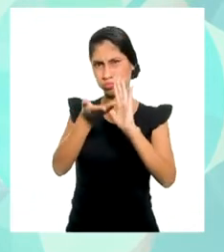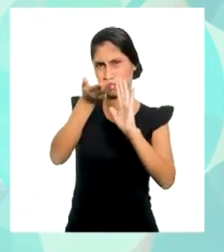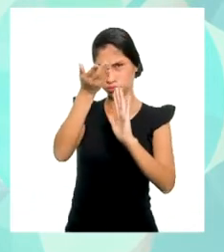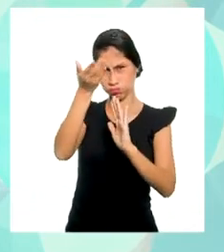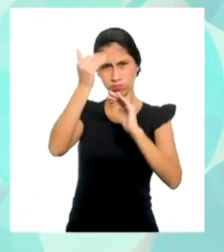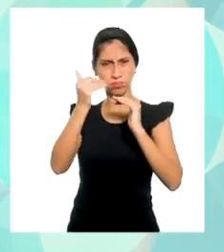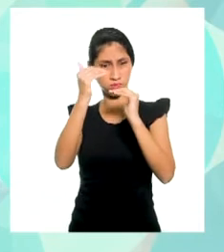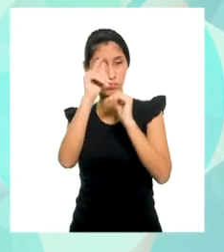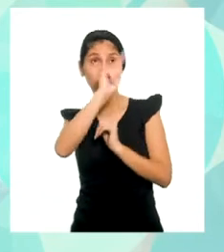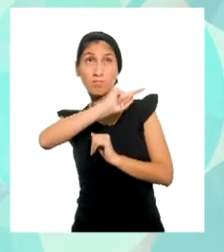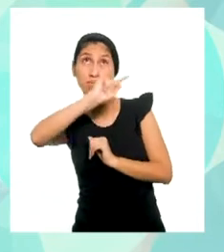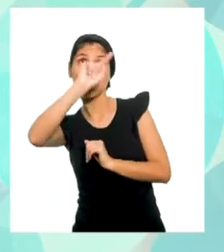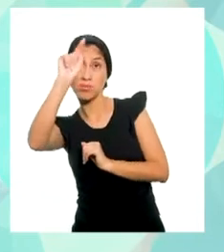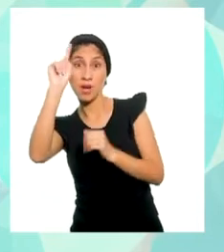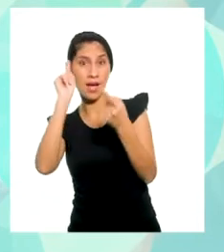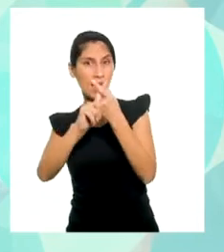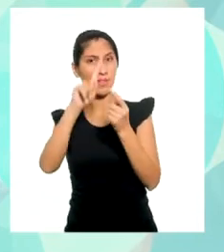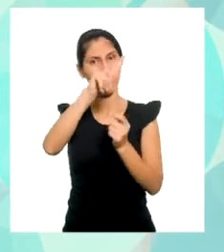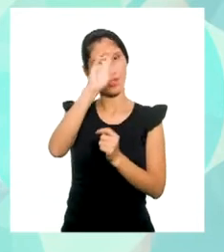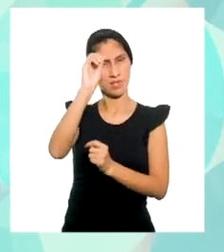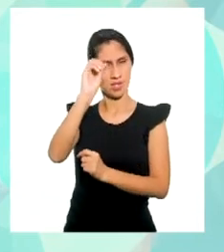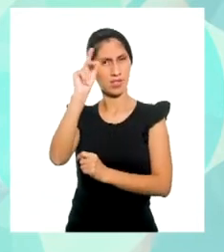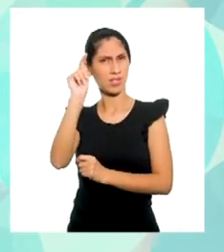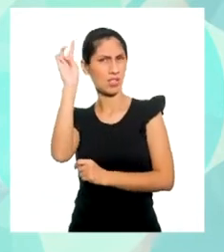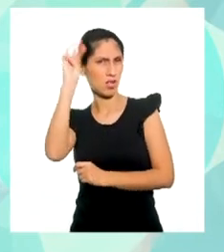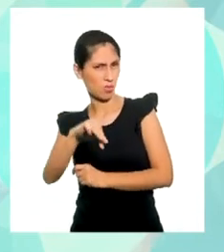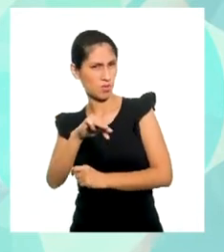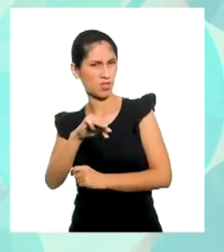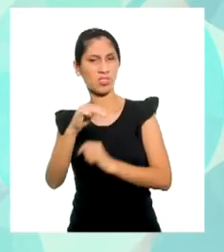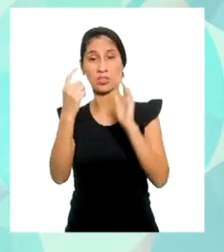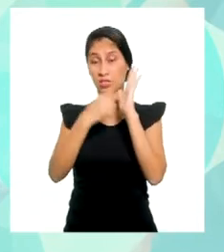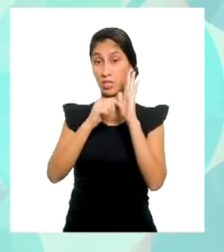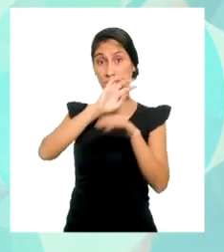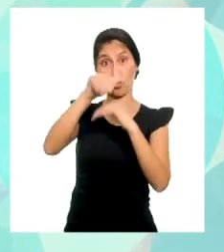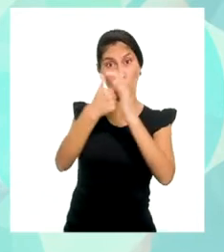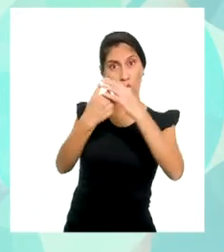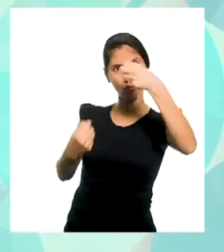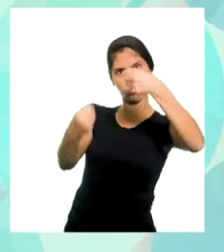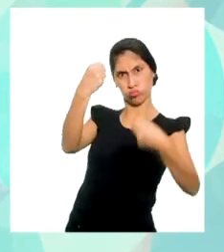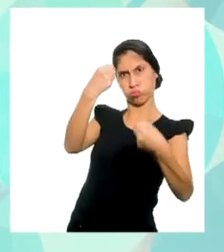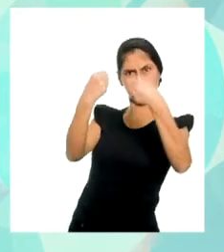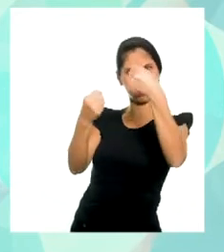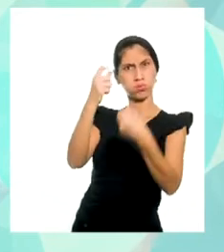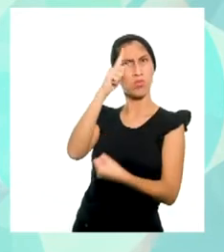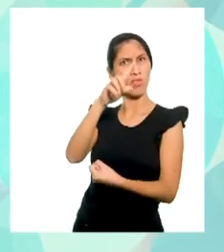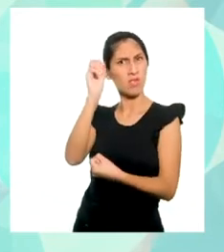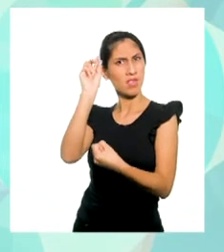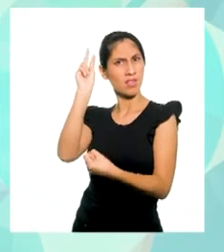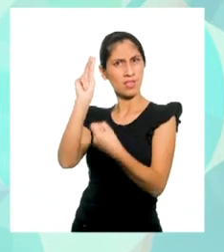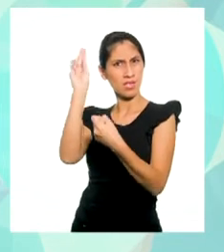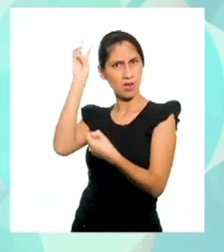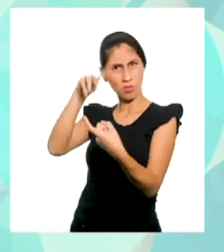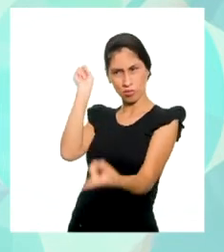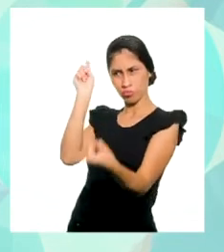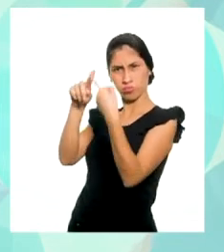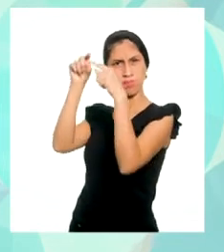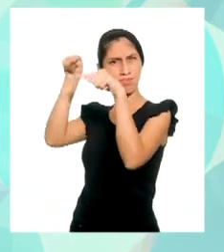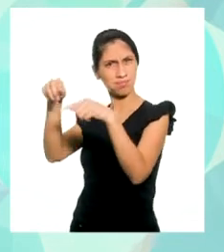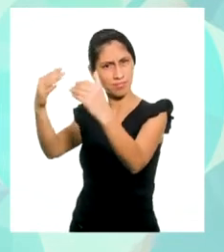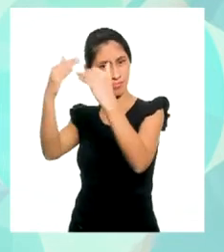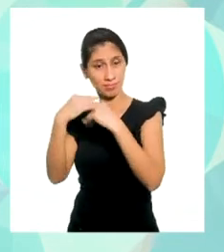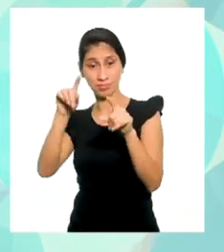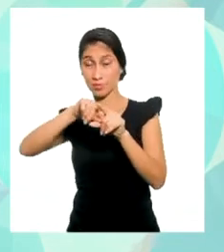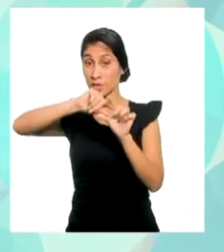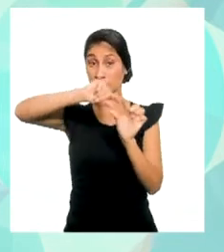los puntos hasta llegar a 10, que son los kilómetros totales del recorrido. Luego trazamos una